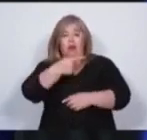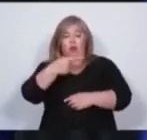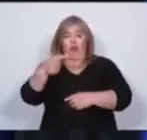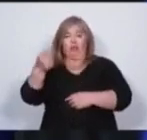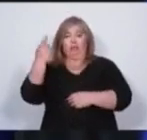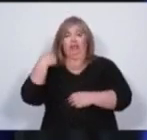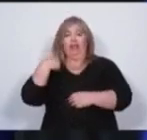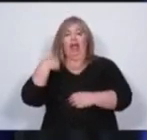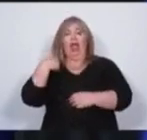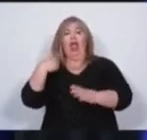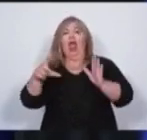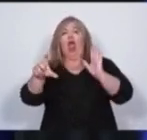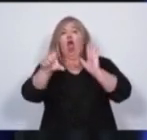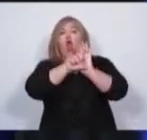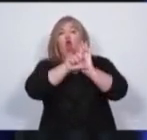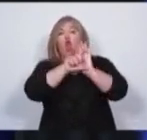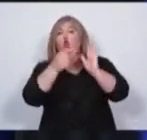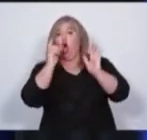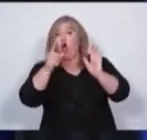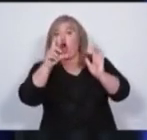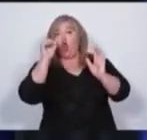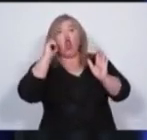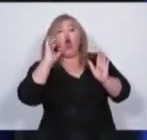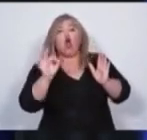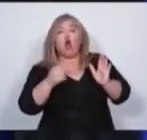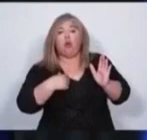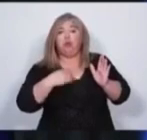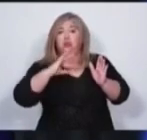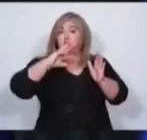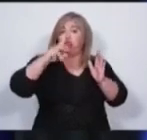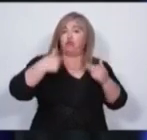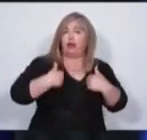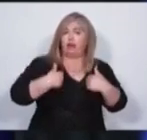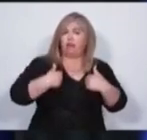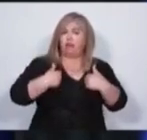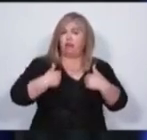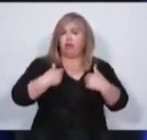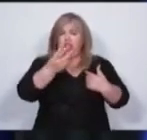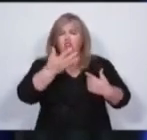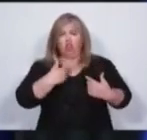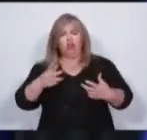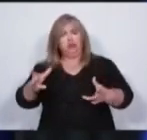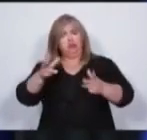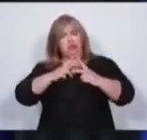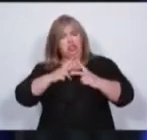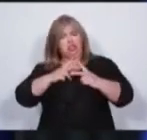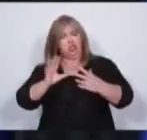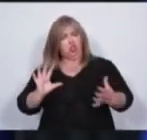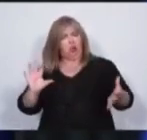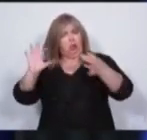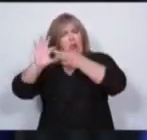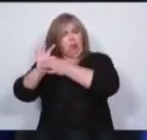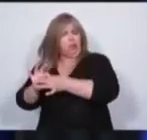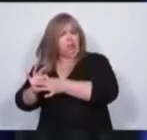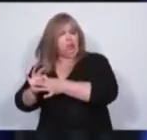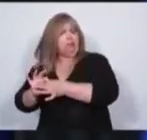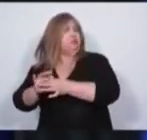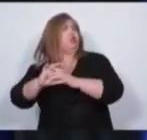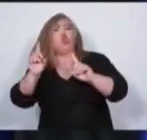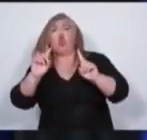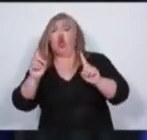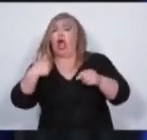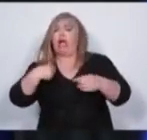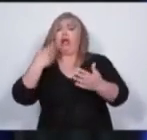e intentó estafarlos, diciéndoles que nosotros nos sumamos a su frente. Acá estamos, con nuestras propuestas y con la